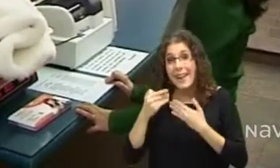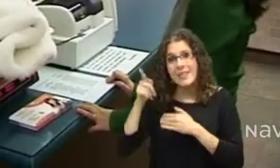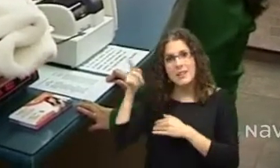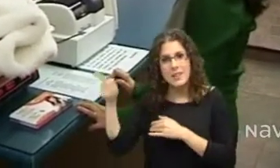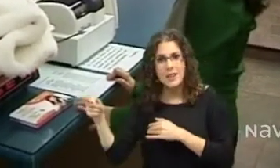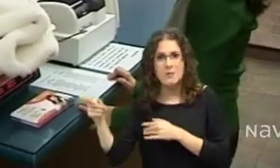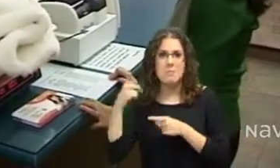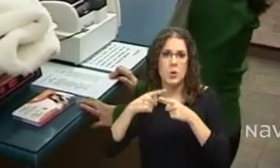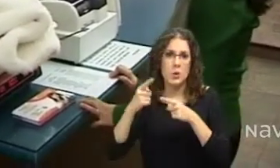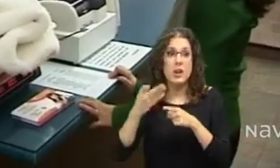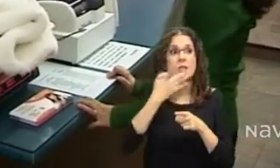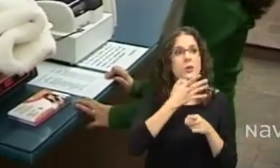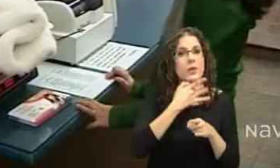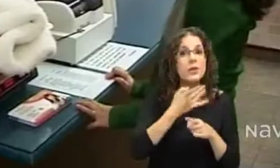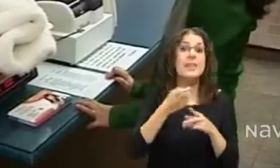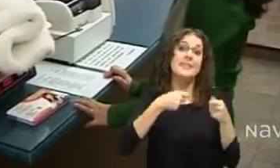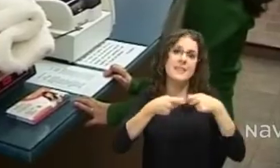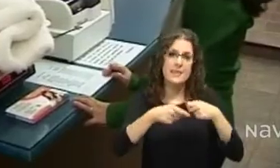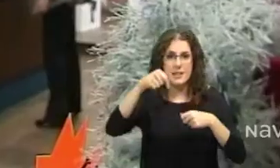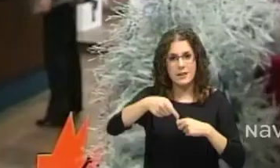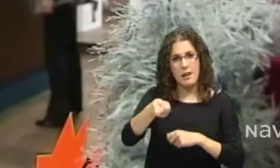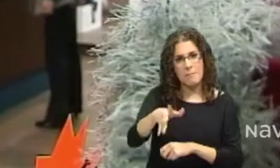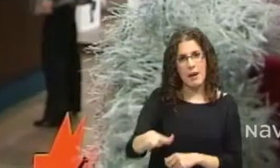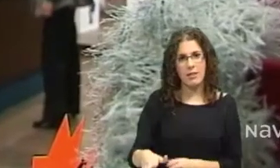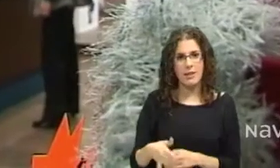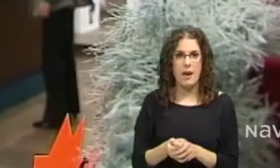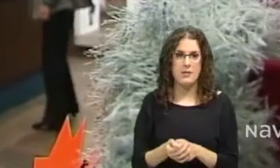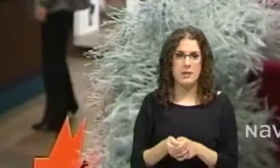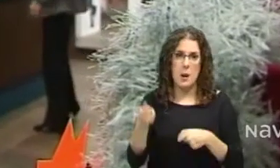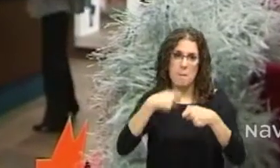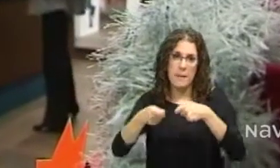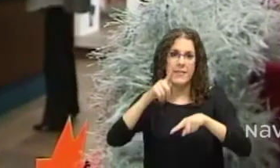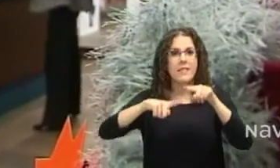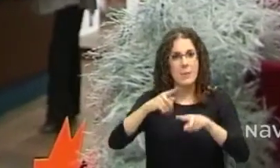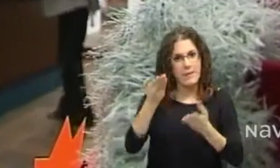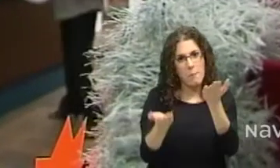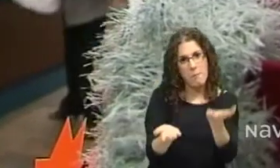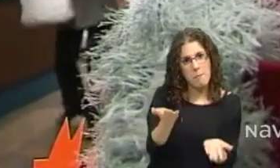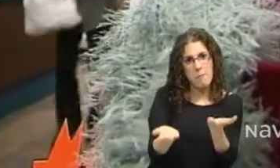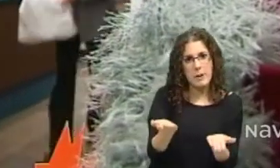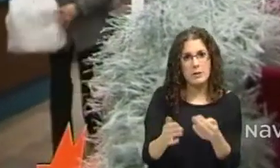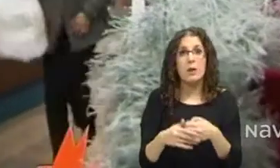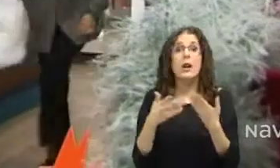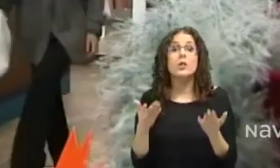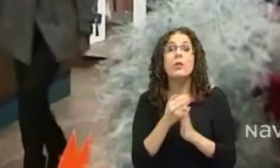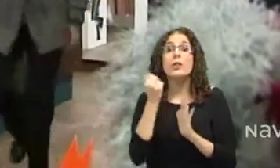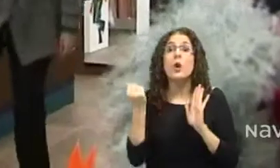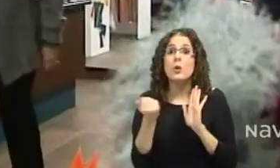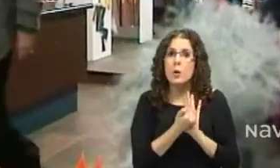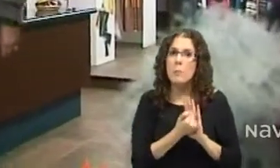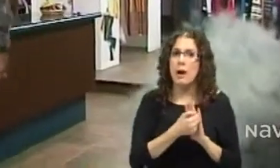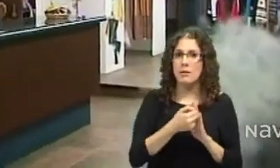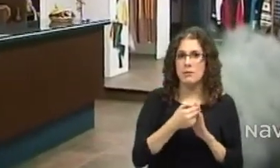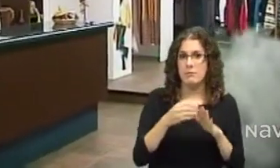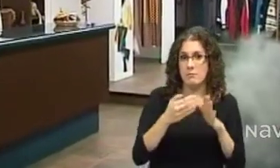especie de, bueno, una no, varias tiendas de este tipo. Y que, pues eso, era un concepto de comprar ropa de marca, pero a un